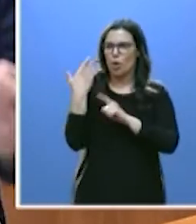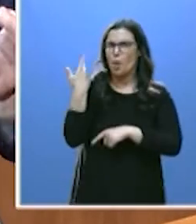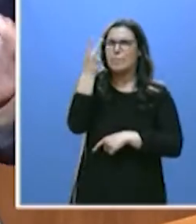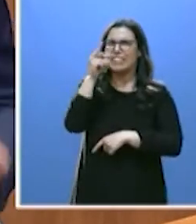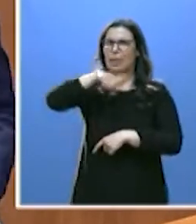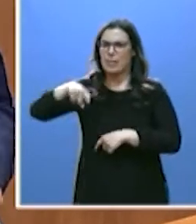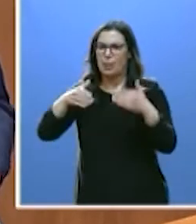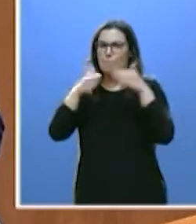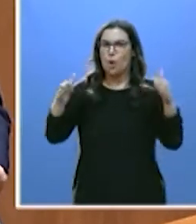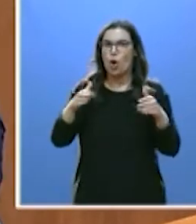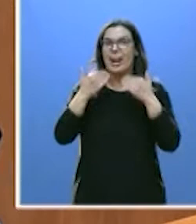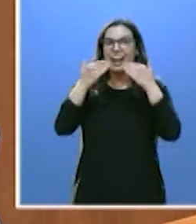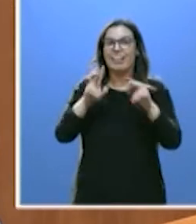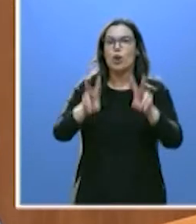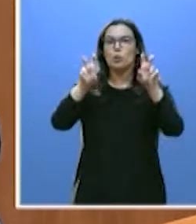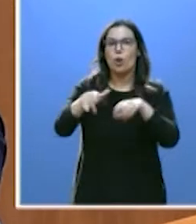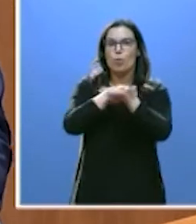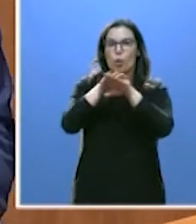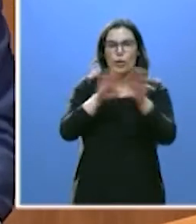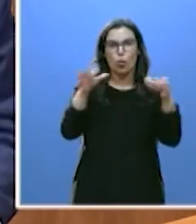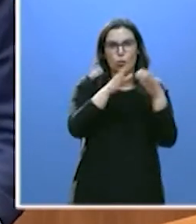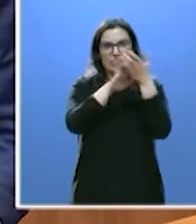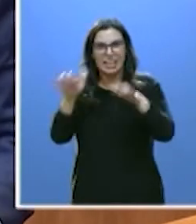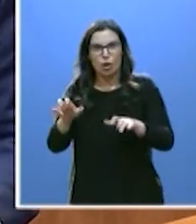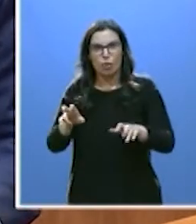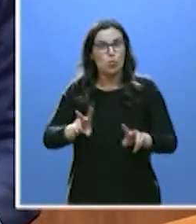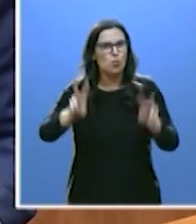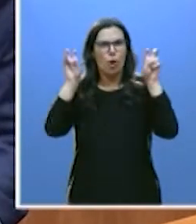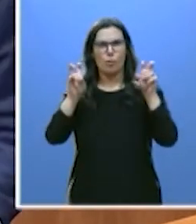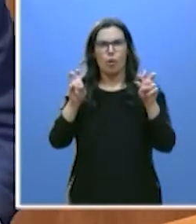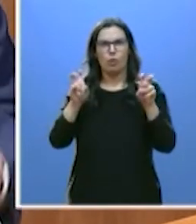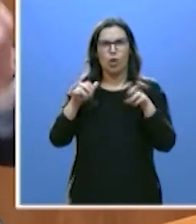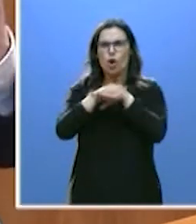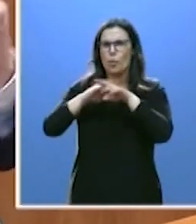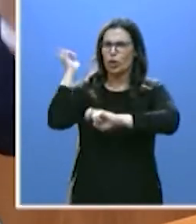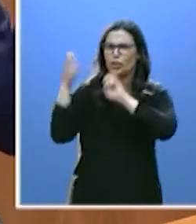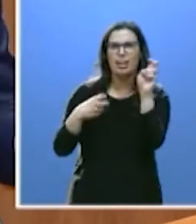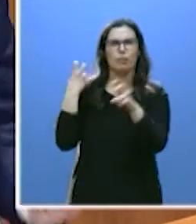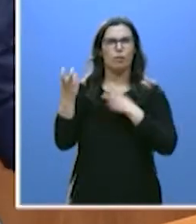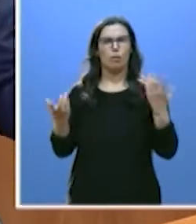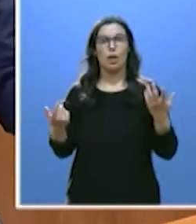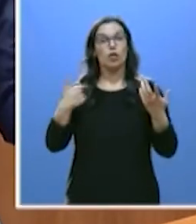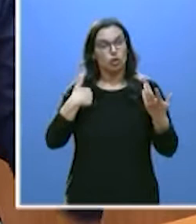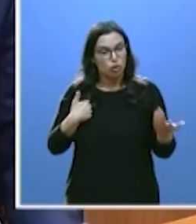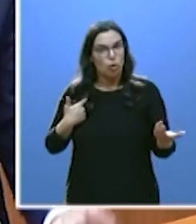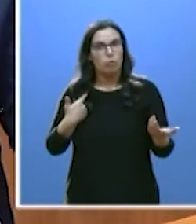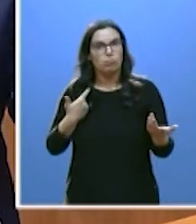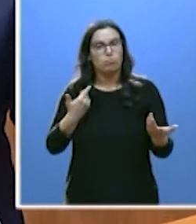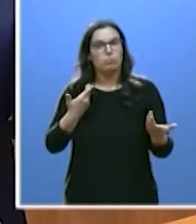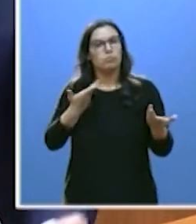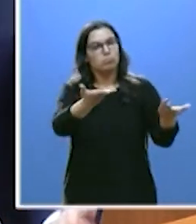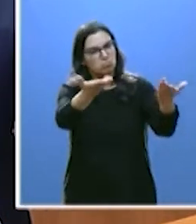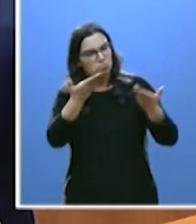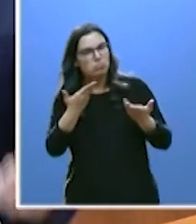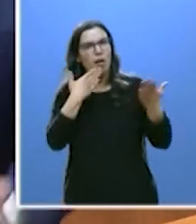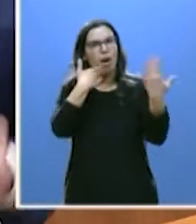meses con el nuevo gobierno de la Junta de Castilla y León. Un gobierno transformador. Yo le invité a dialogar, a